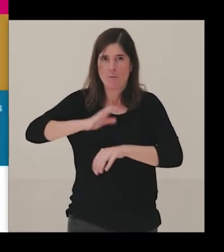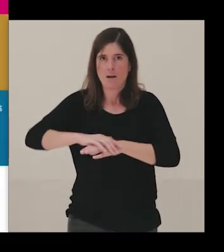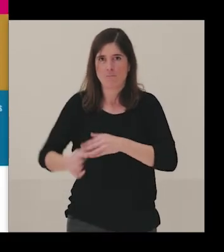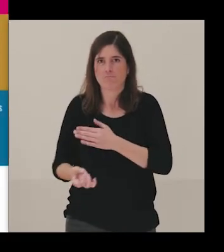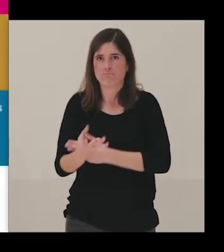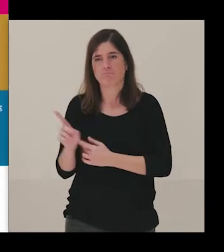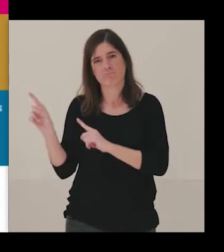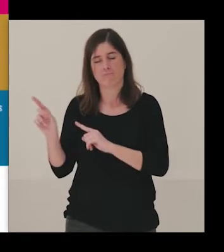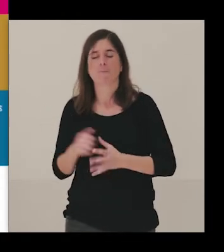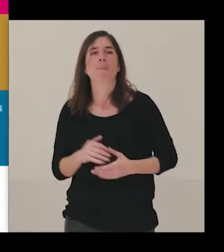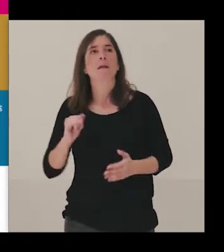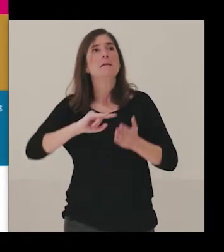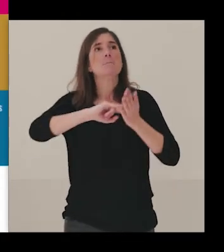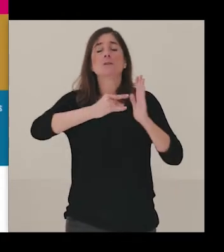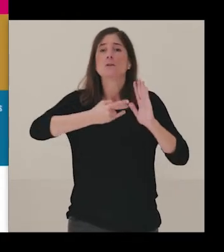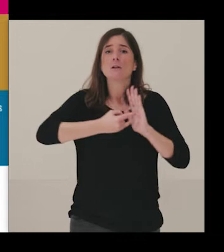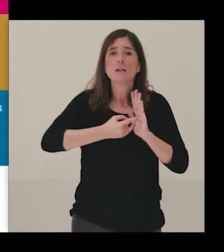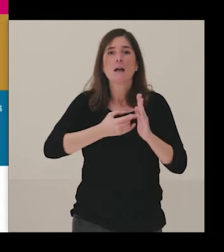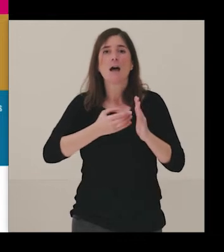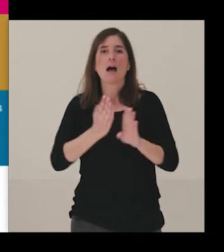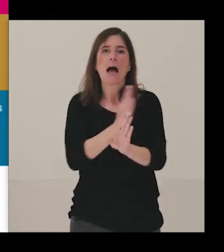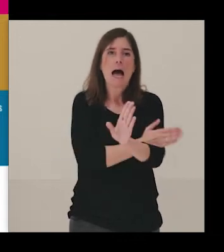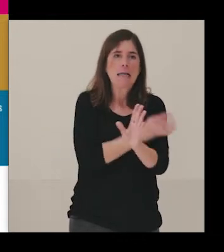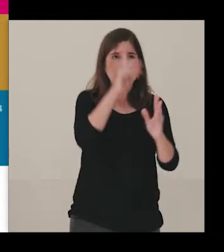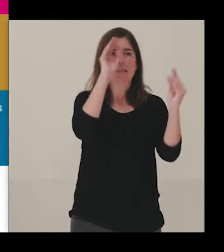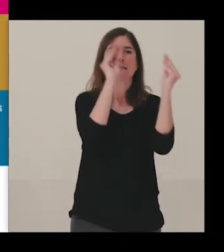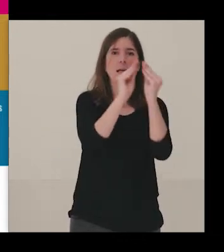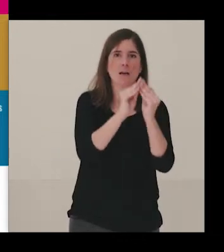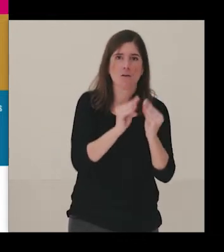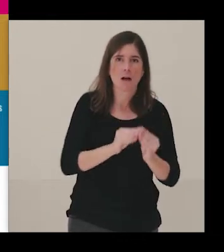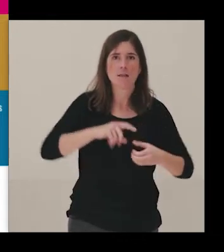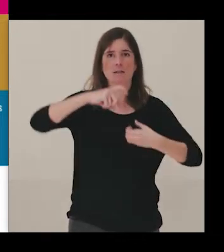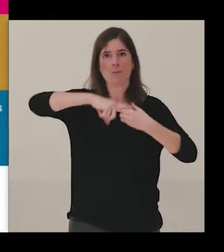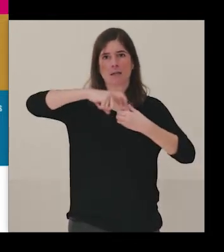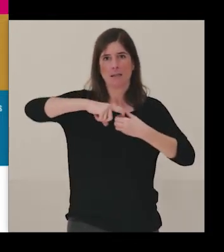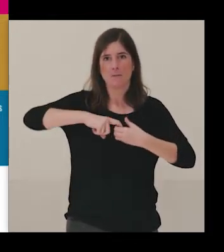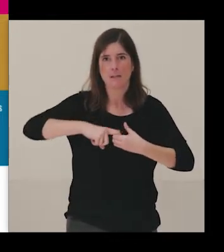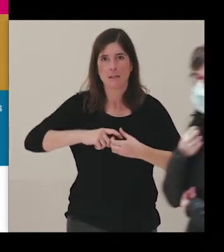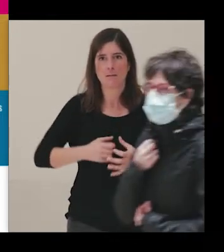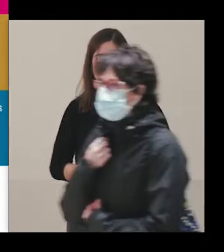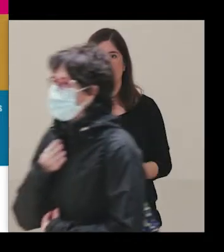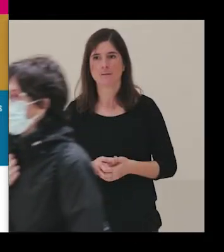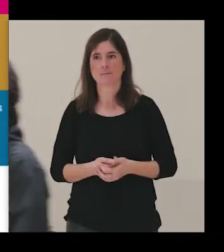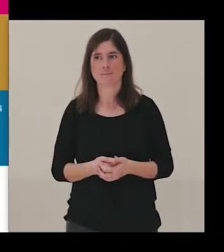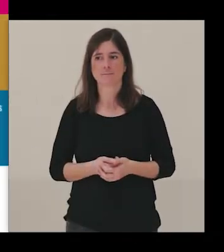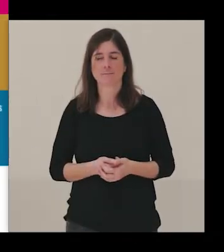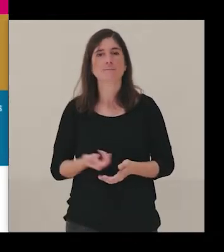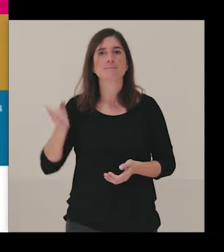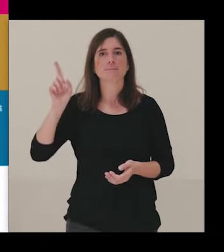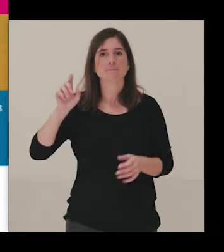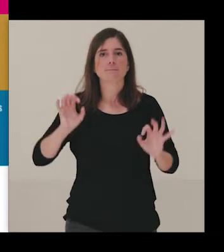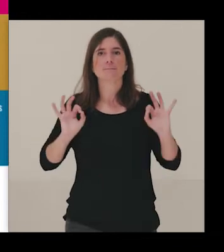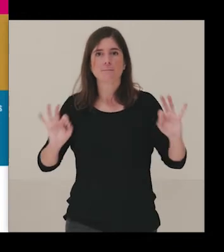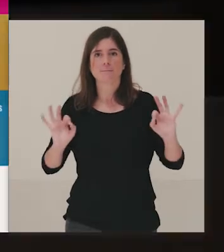metodologías dialogadas, participativas y, como veis, buscamos en la medida de lo posible generar recorridos